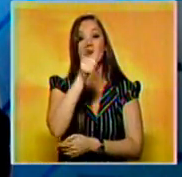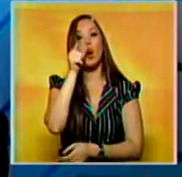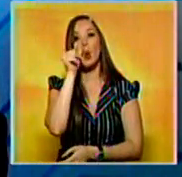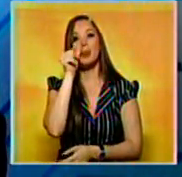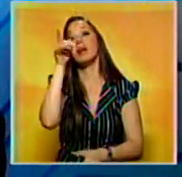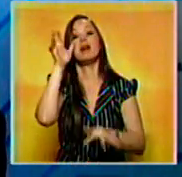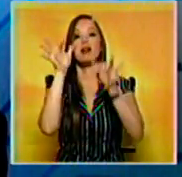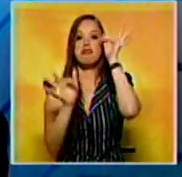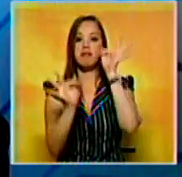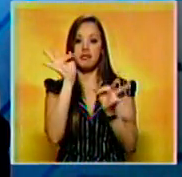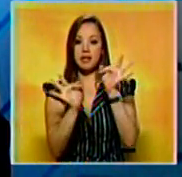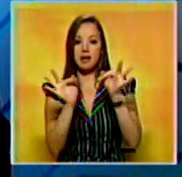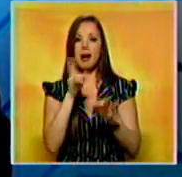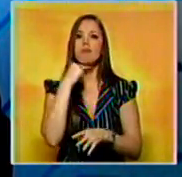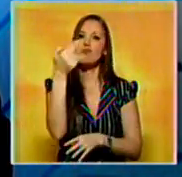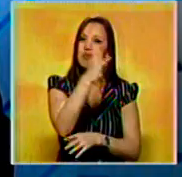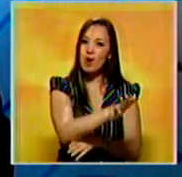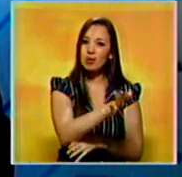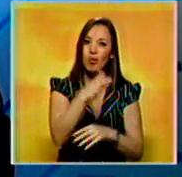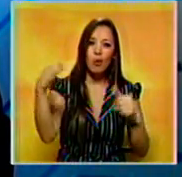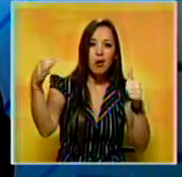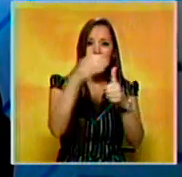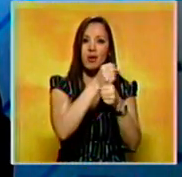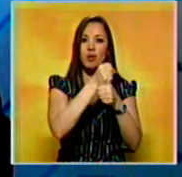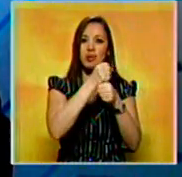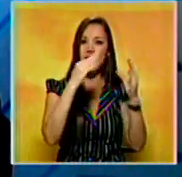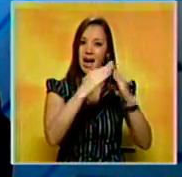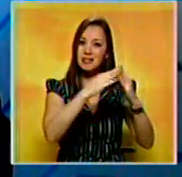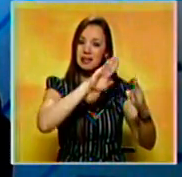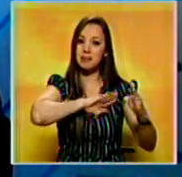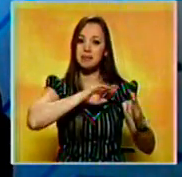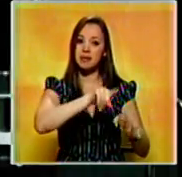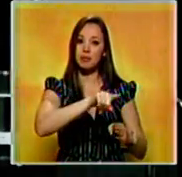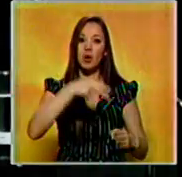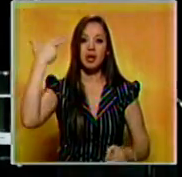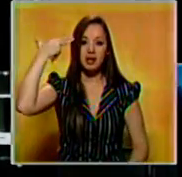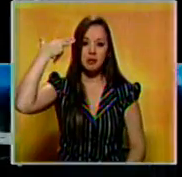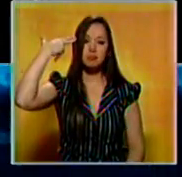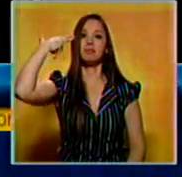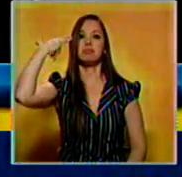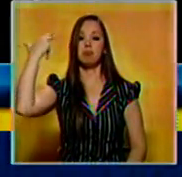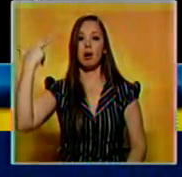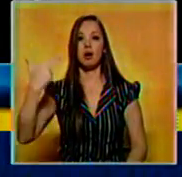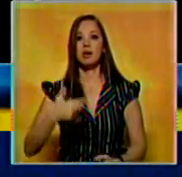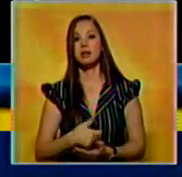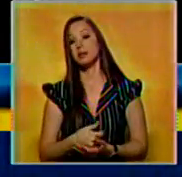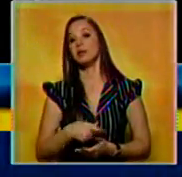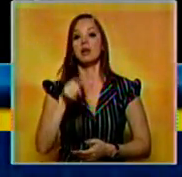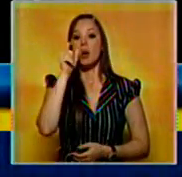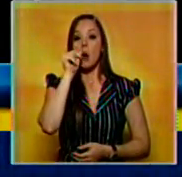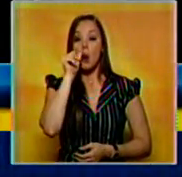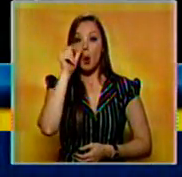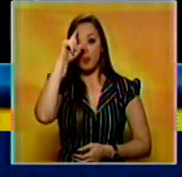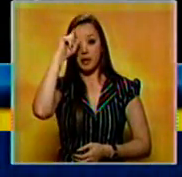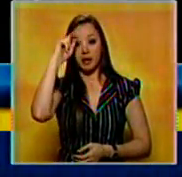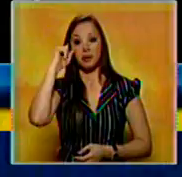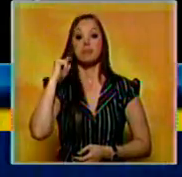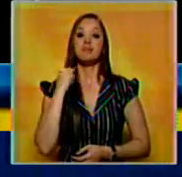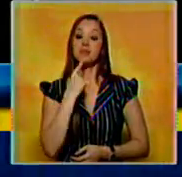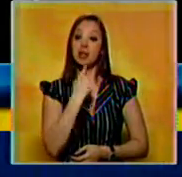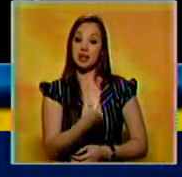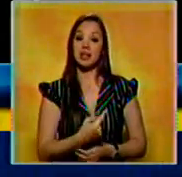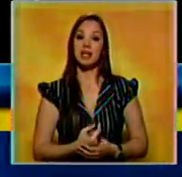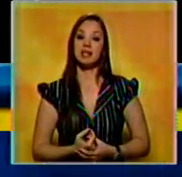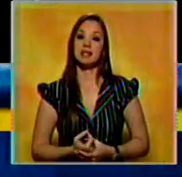fiscal que fue hallado muerto en su domicilio de Buenos Aires, de un disparo en la CIEM. En una rueda de prensa, el jefe de gabinete argentino, Jorge